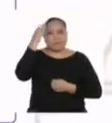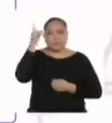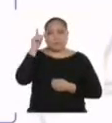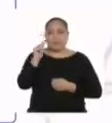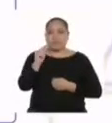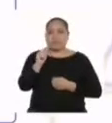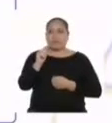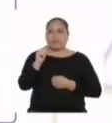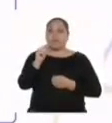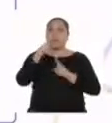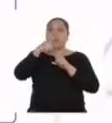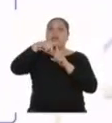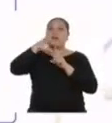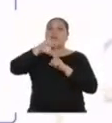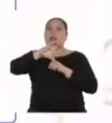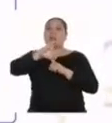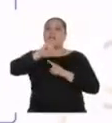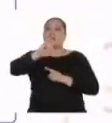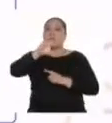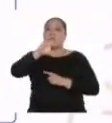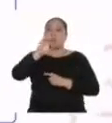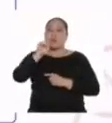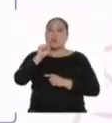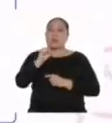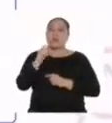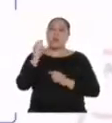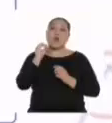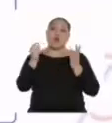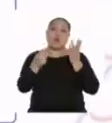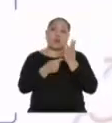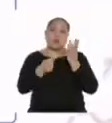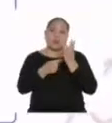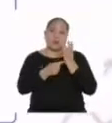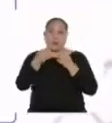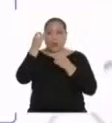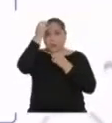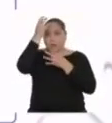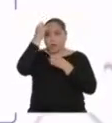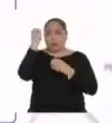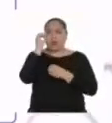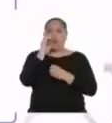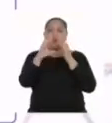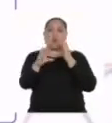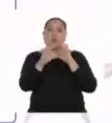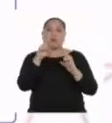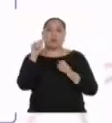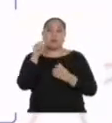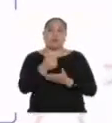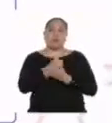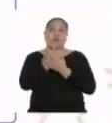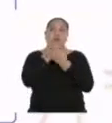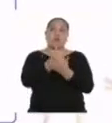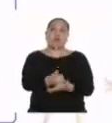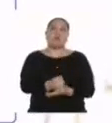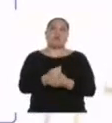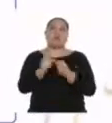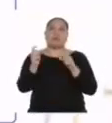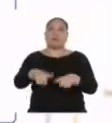TICs, o las tecnologías de la información y comunicación, han facilitado